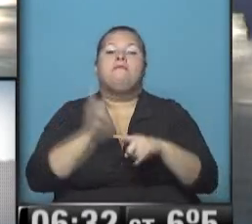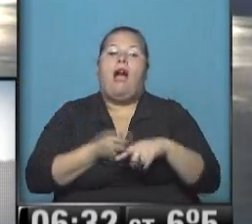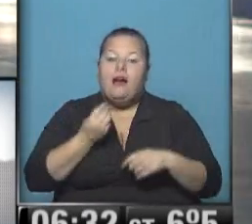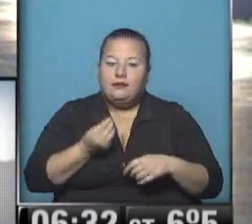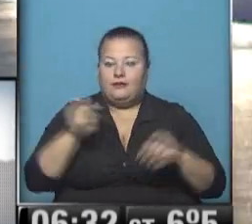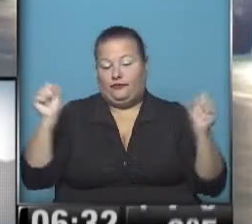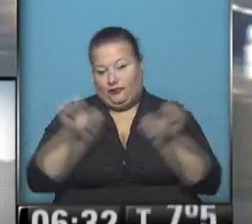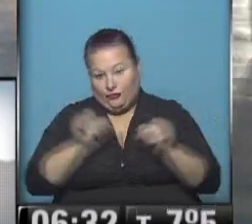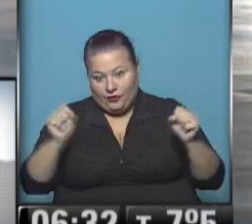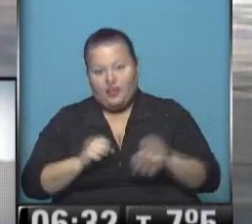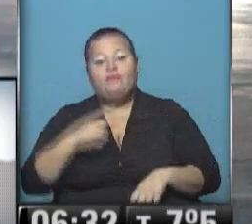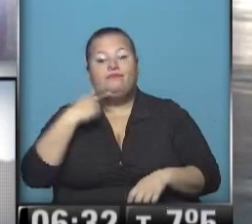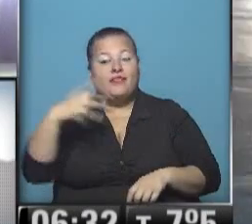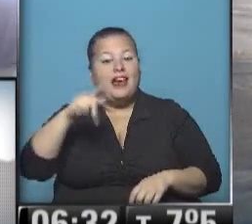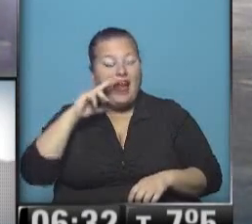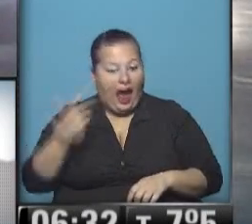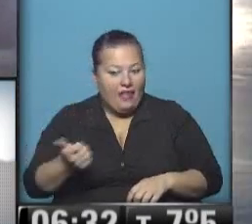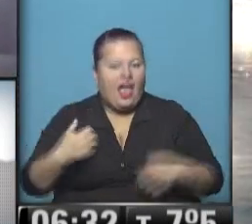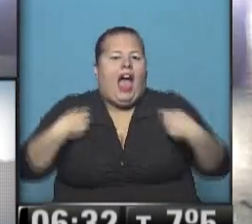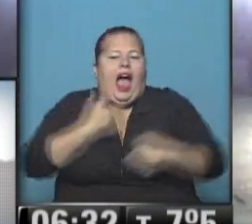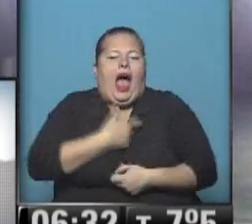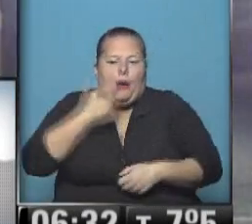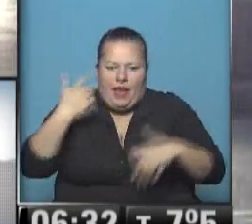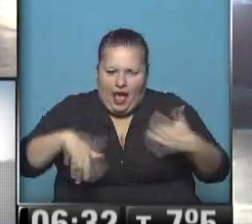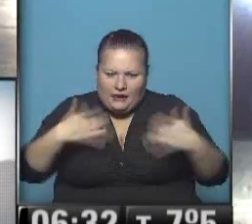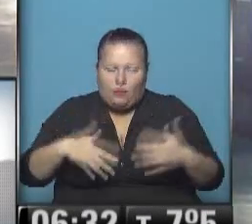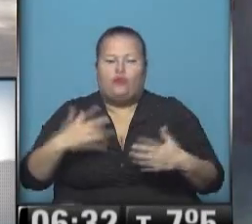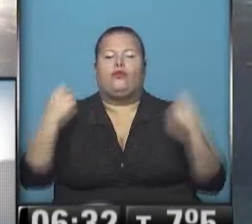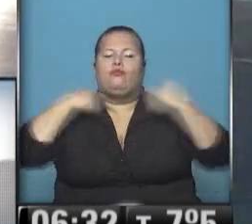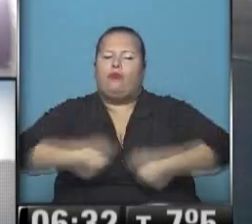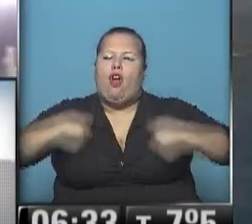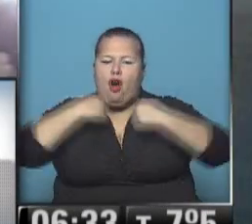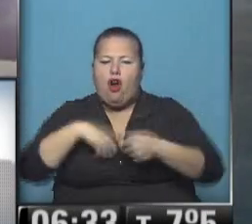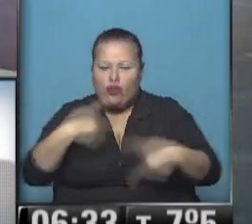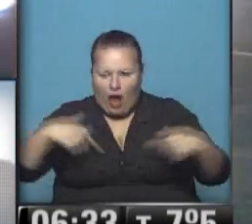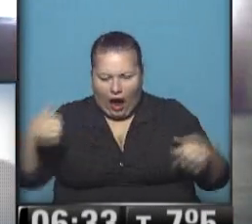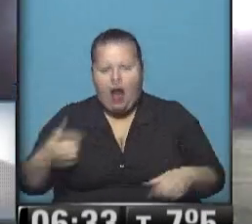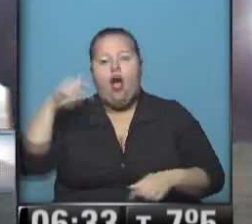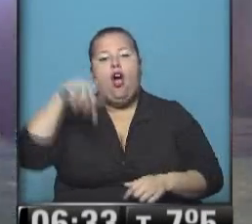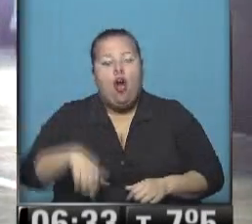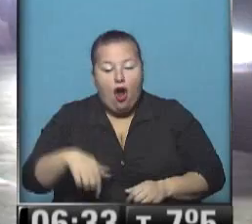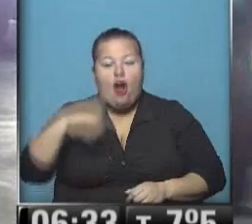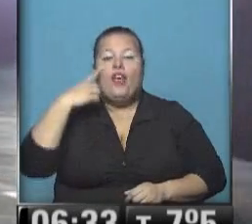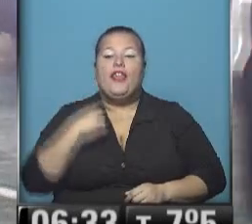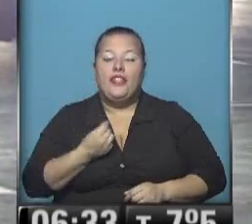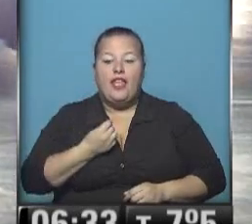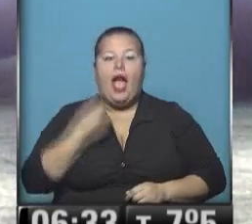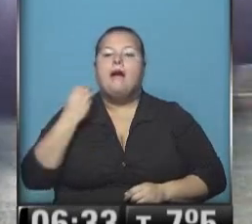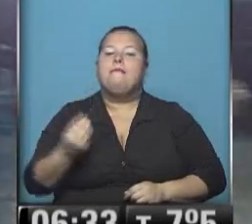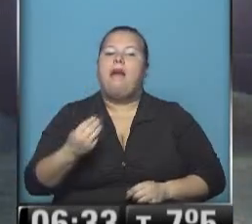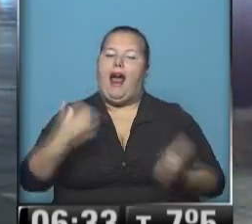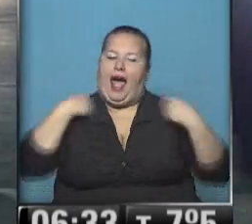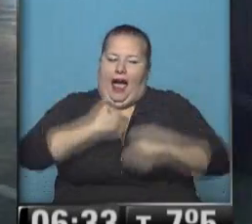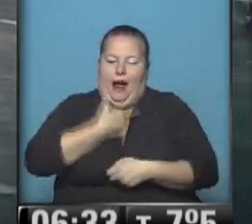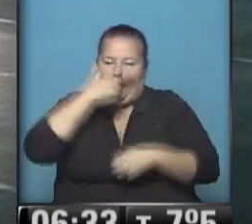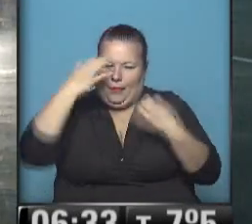que hace frío! ¡Ya escuchaste a Nadia! ¡Abrigate muchísimo! ¡Ponete todo lo que tengas! ¡Hoy es el día para lucir bien